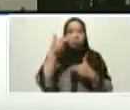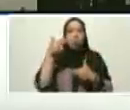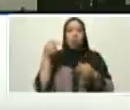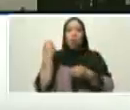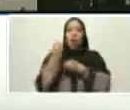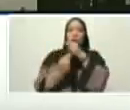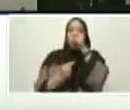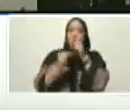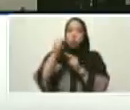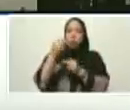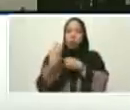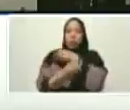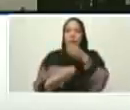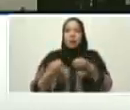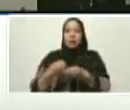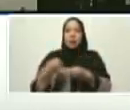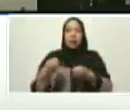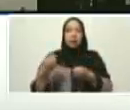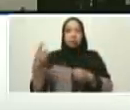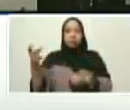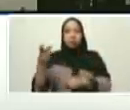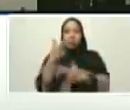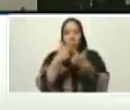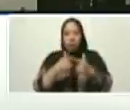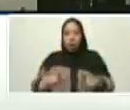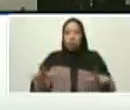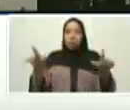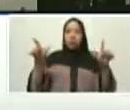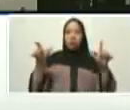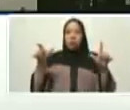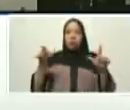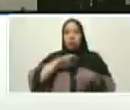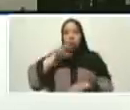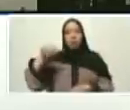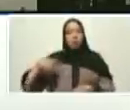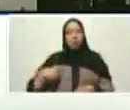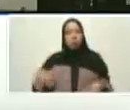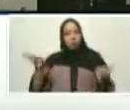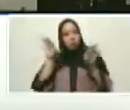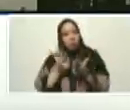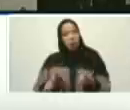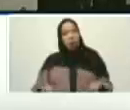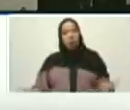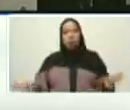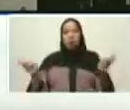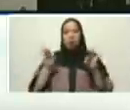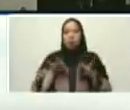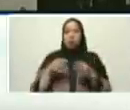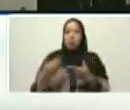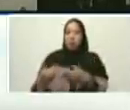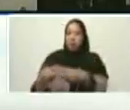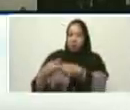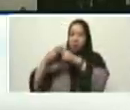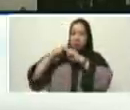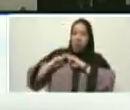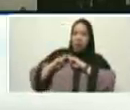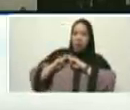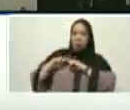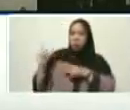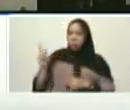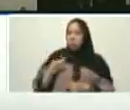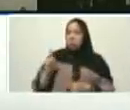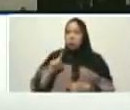conquistar la independencia. A nosotros nadie, nadie nos regaló la independencia. Fue